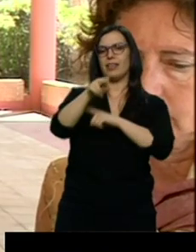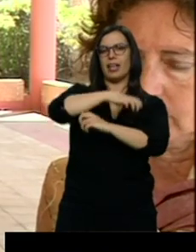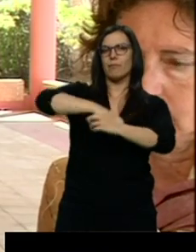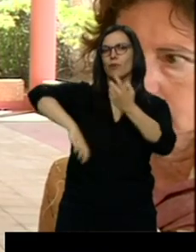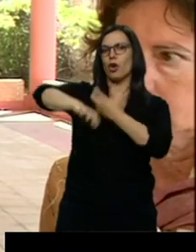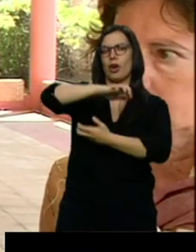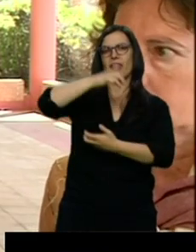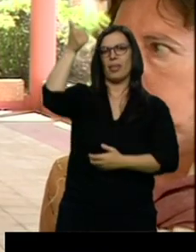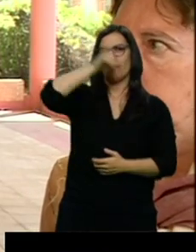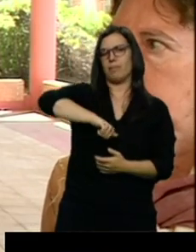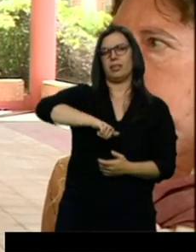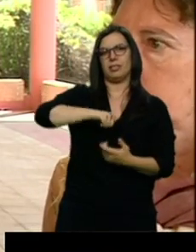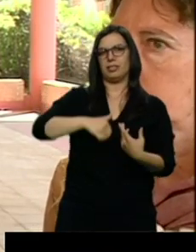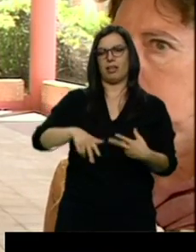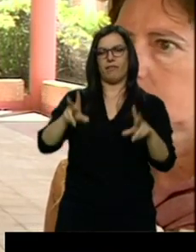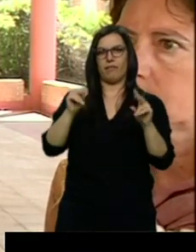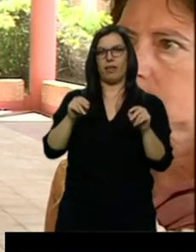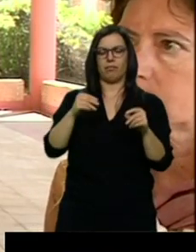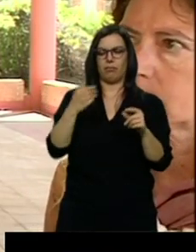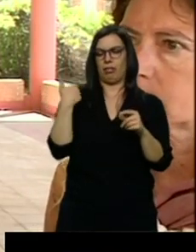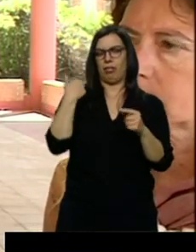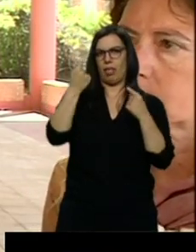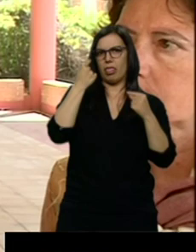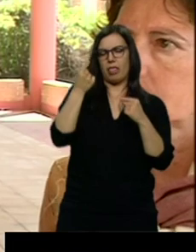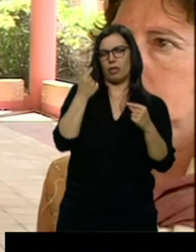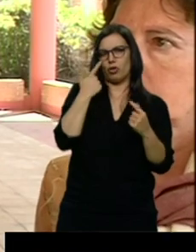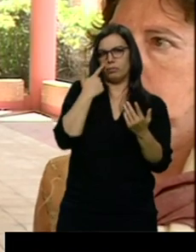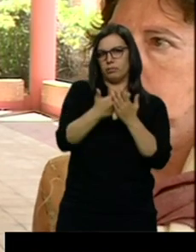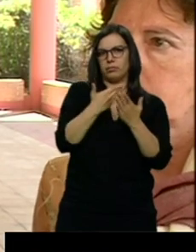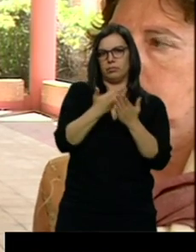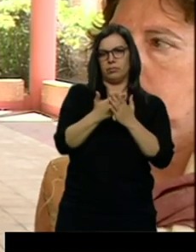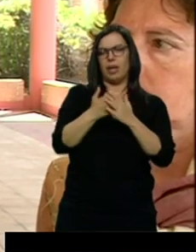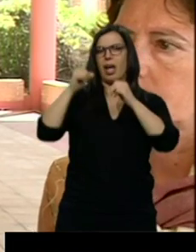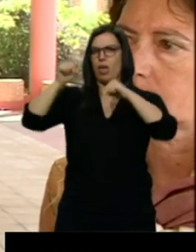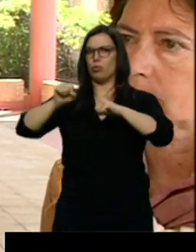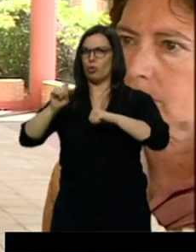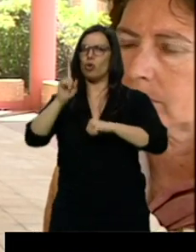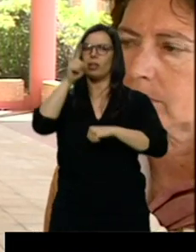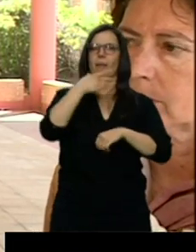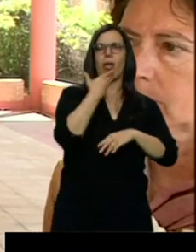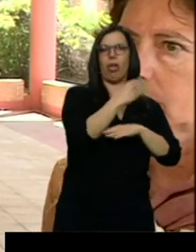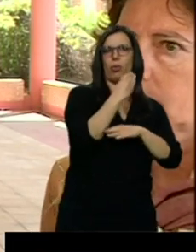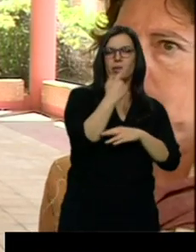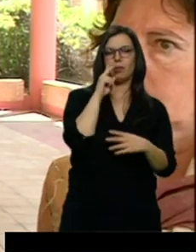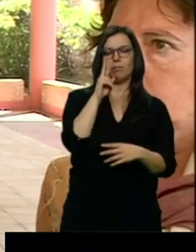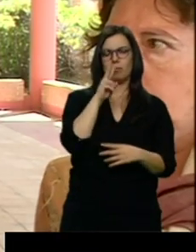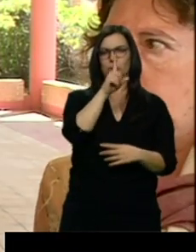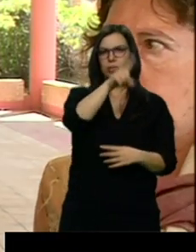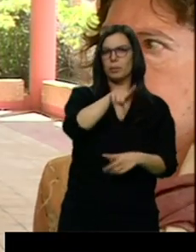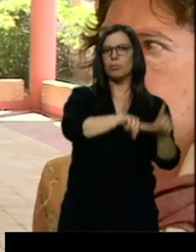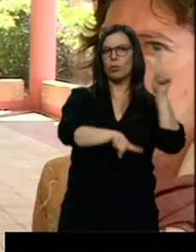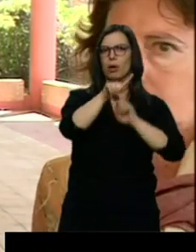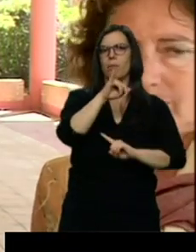género como se han dado cifras recientemente, no solo en la población adulta, sino en la adolescente, donde vemos que también el problema es bastante